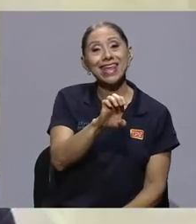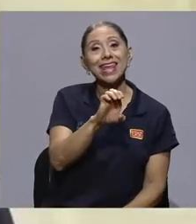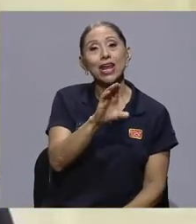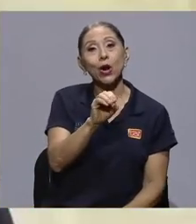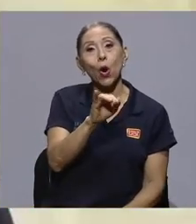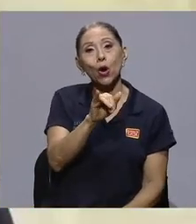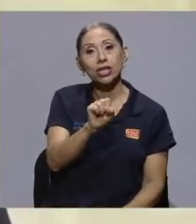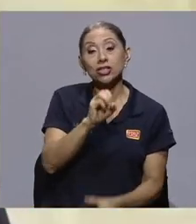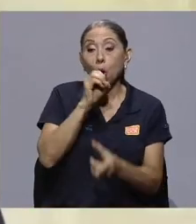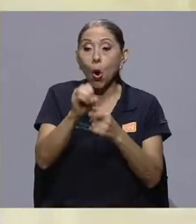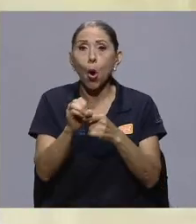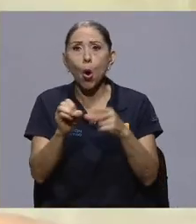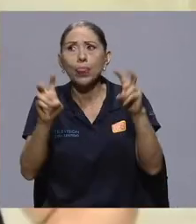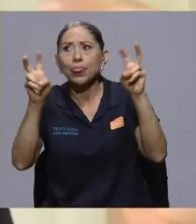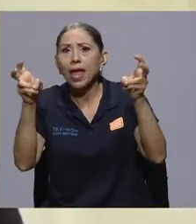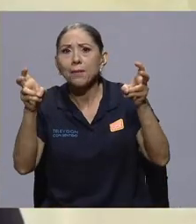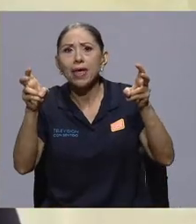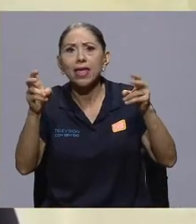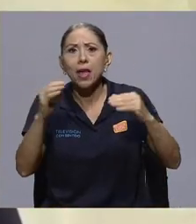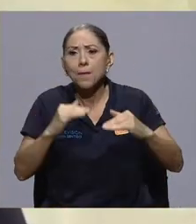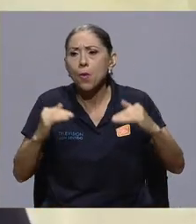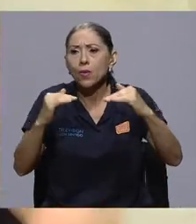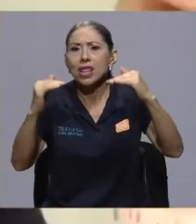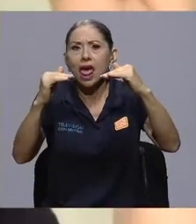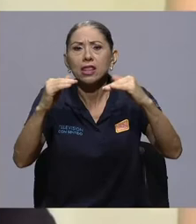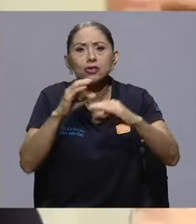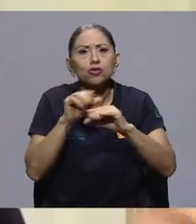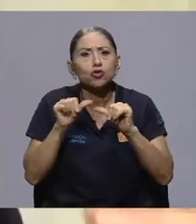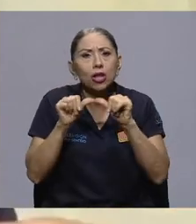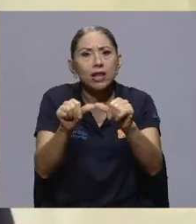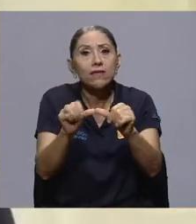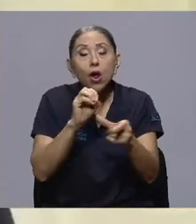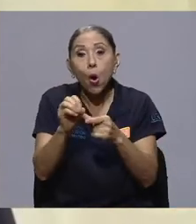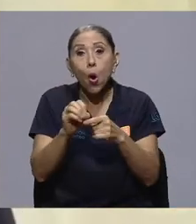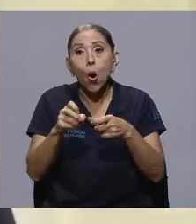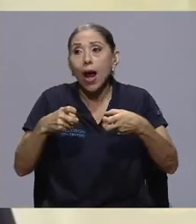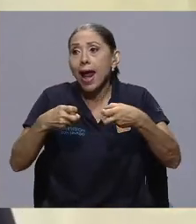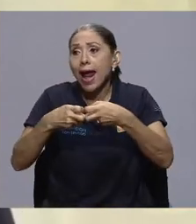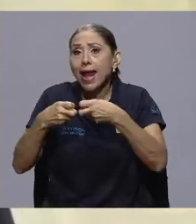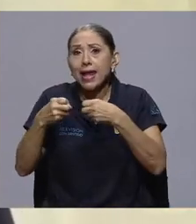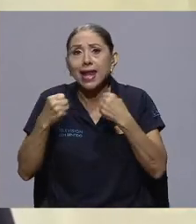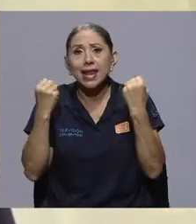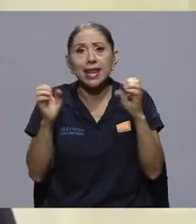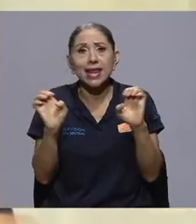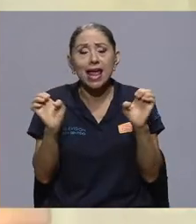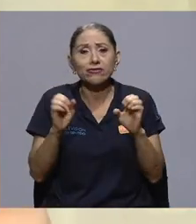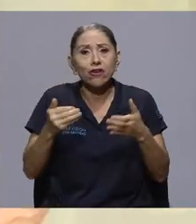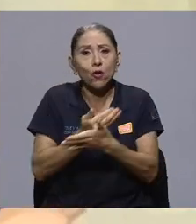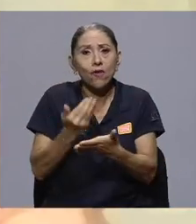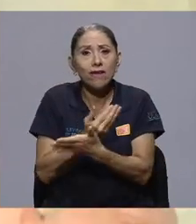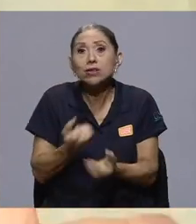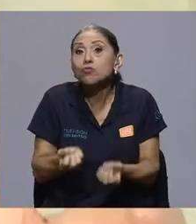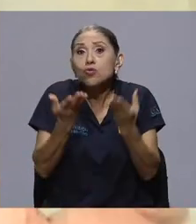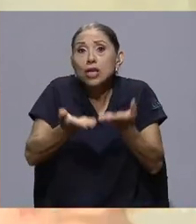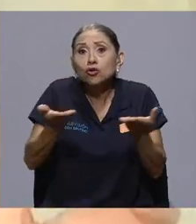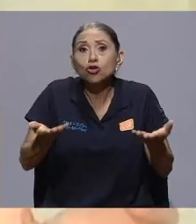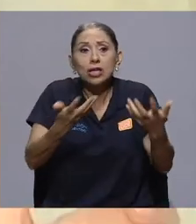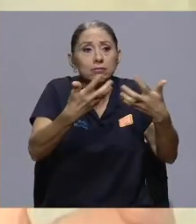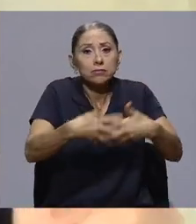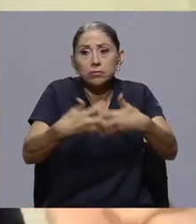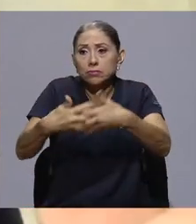movilidad sostenible, y todo el tema de energías renovables, hay muchas cosas sucediendo en diferentes industrias, pero nuevamente hemos estado